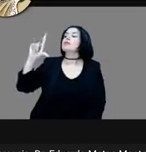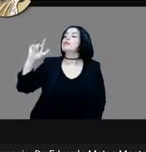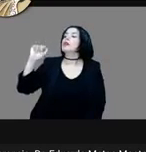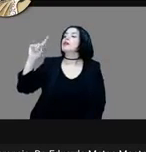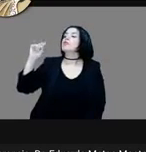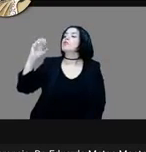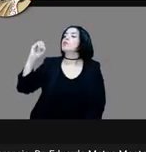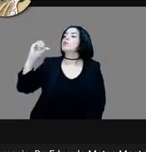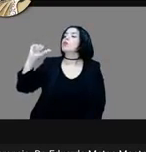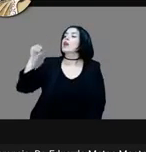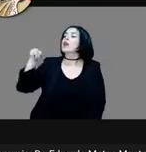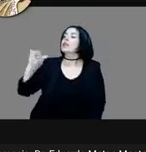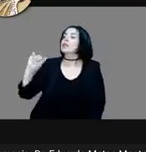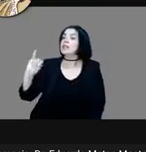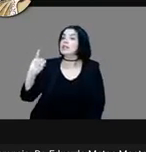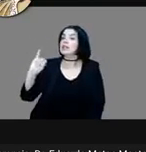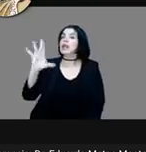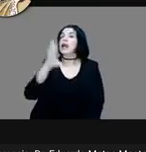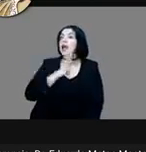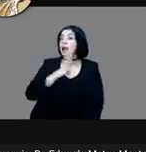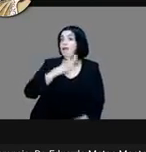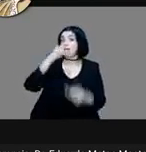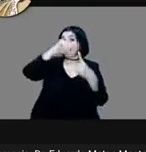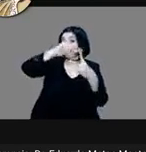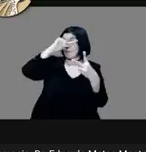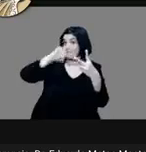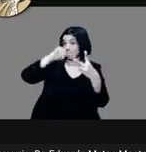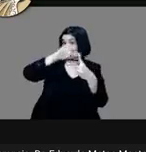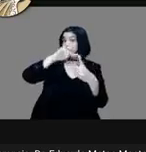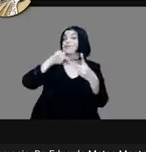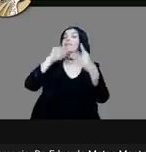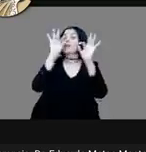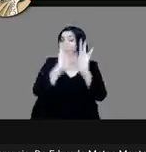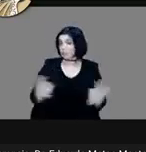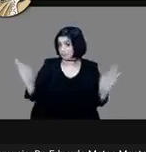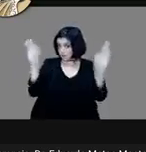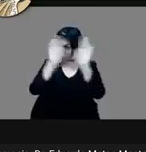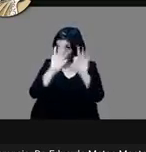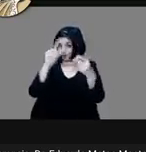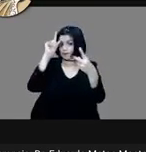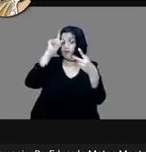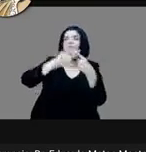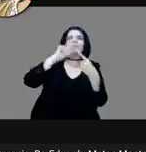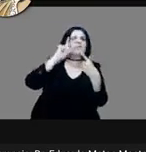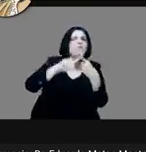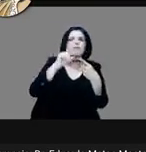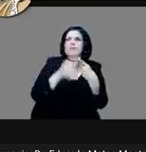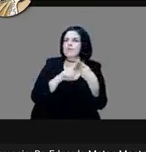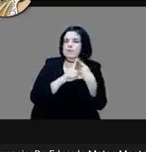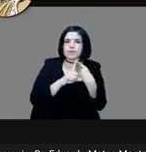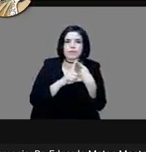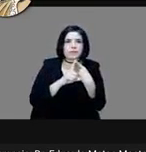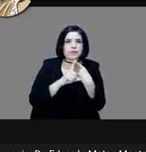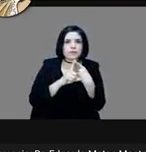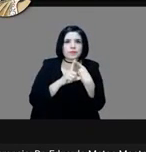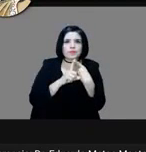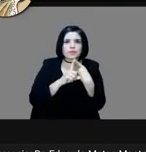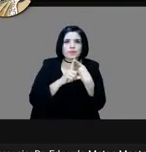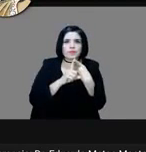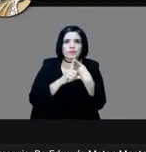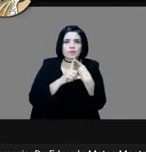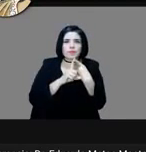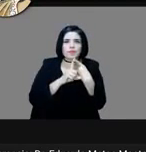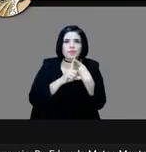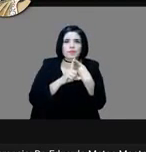revestía dos aspectos muy importantes. En el Tlatuani recaía, por un lado, él,